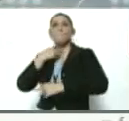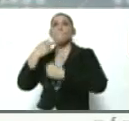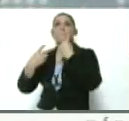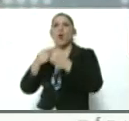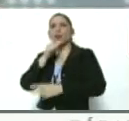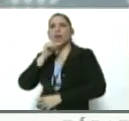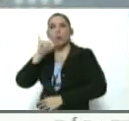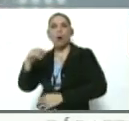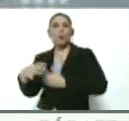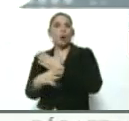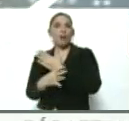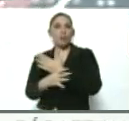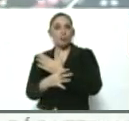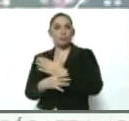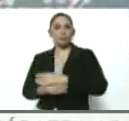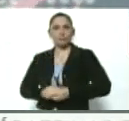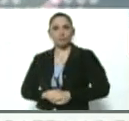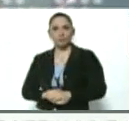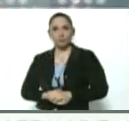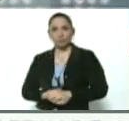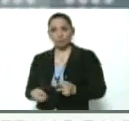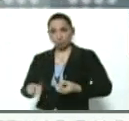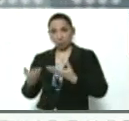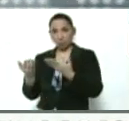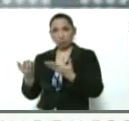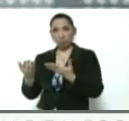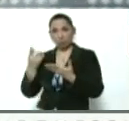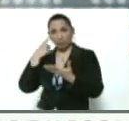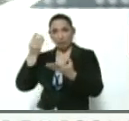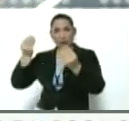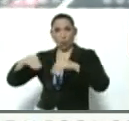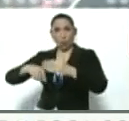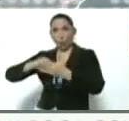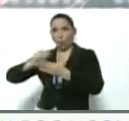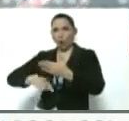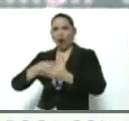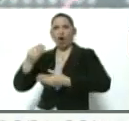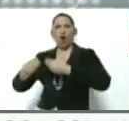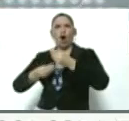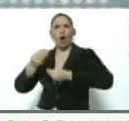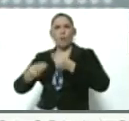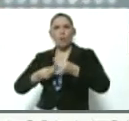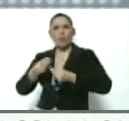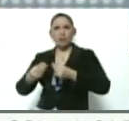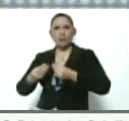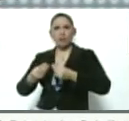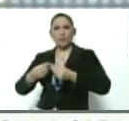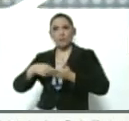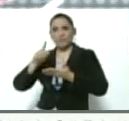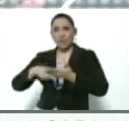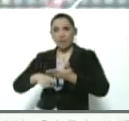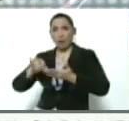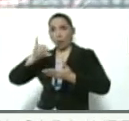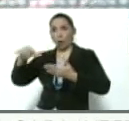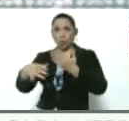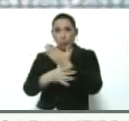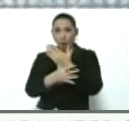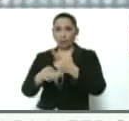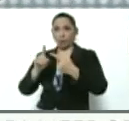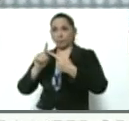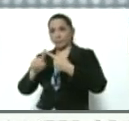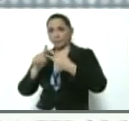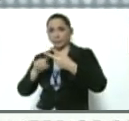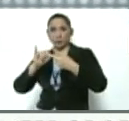voz de Juan Guaidó y se da la firma, ahí se expresa cómo se hizo la firma entre Guaidó, Gudro,